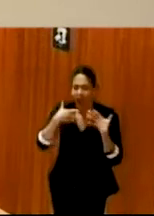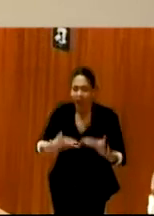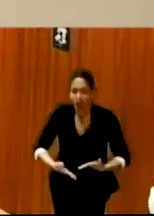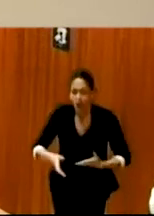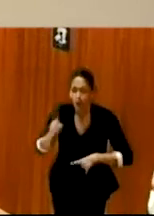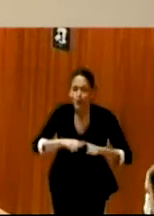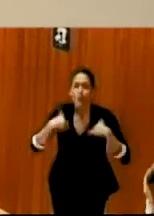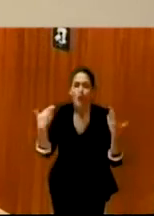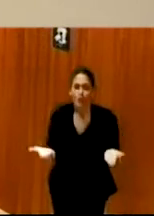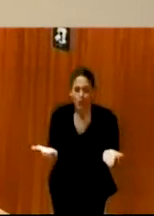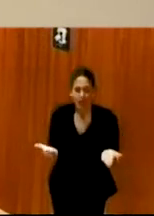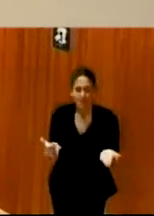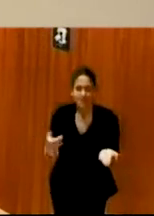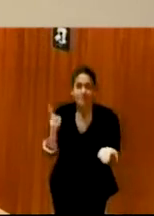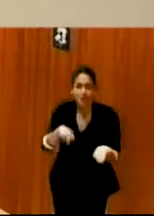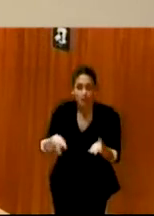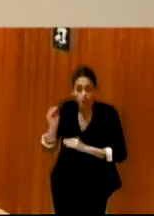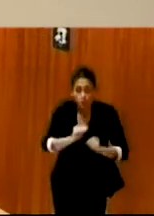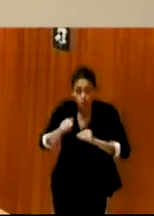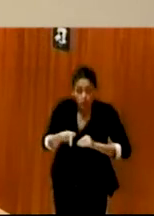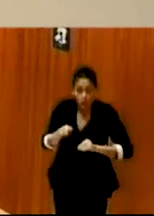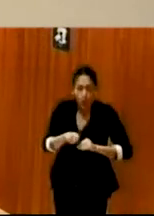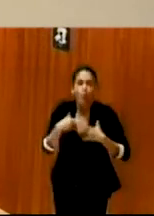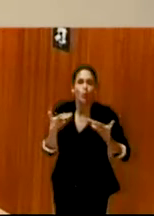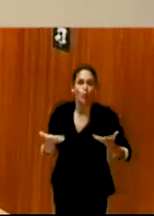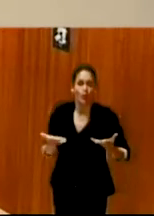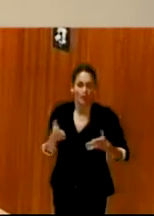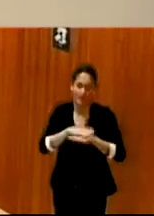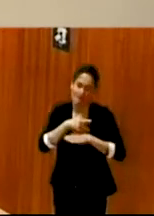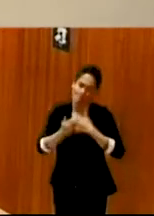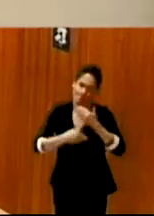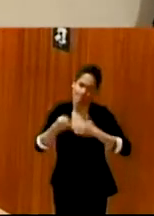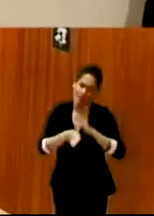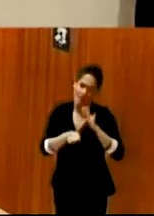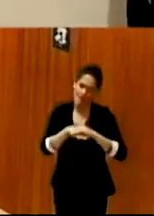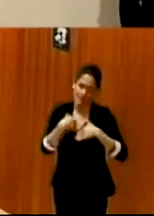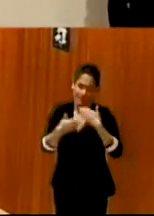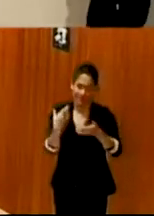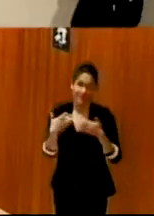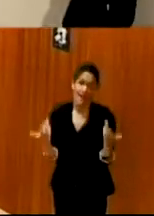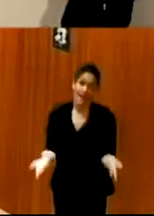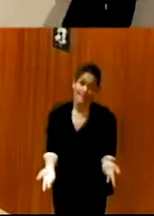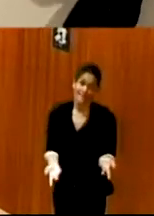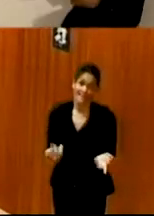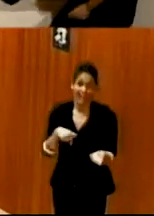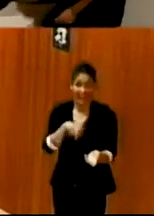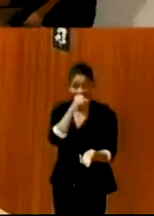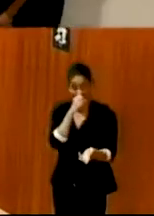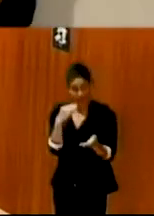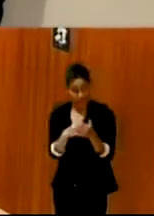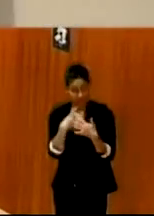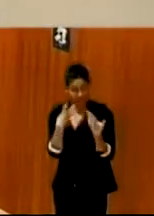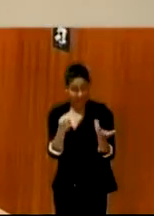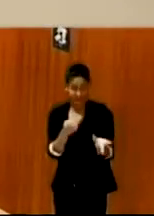trabajando y seguir avanzando. Así que para el 2020, qué año más bonito, ¿eh? O